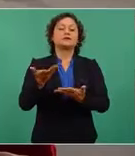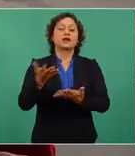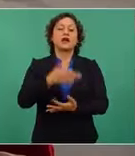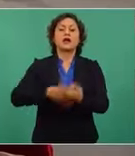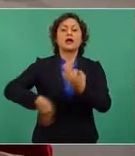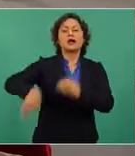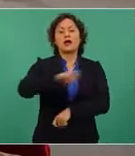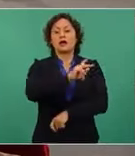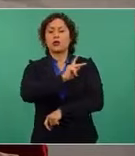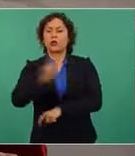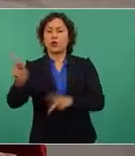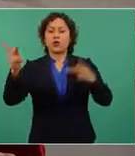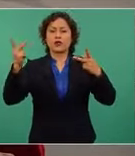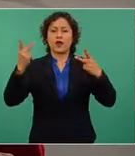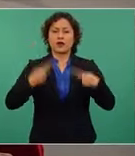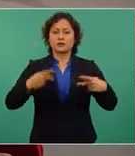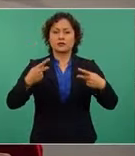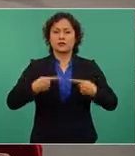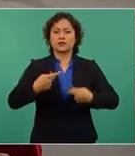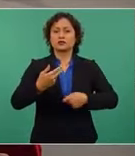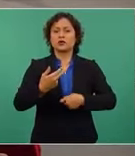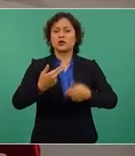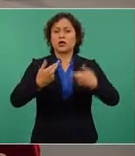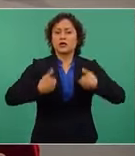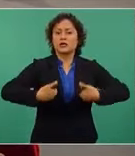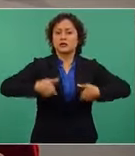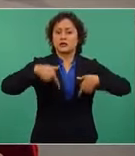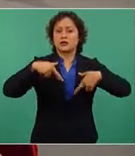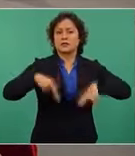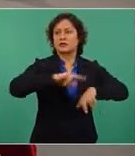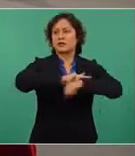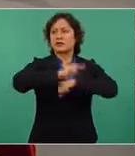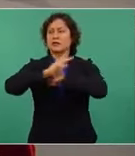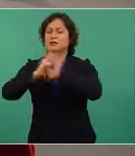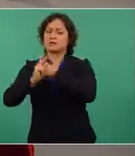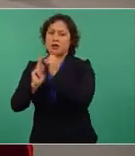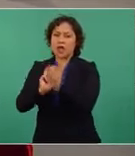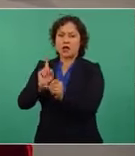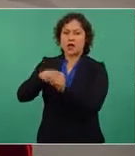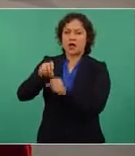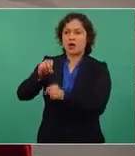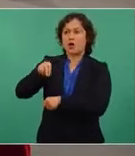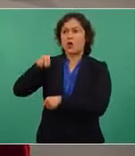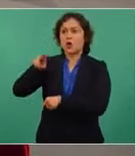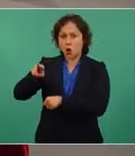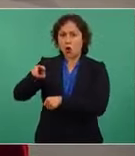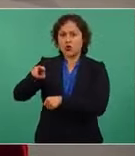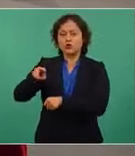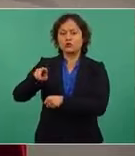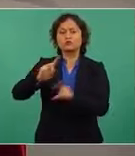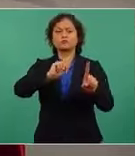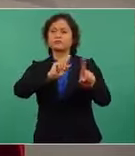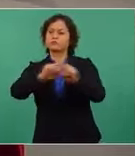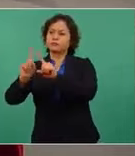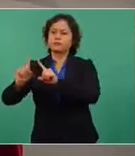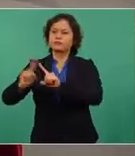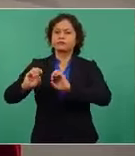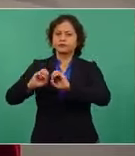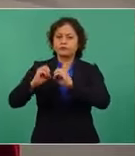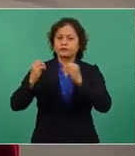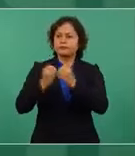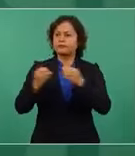de las representaciones diplomáticas de los diferentes países del mundo en la ONU, de los organismos, integrar este plan,